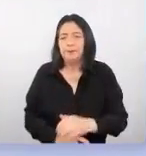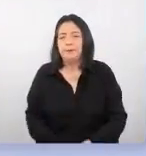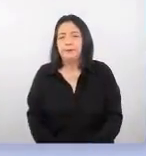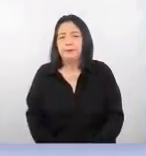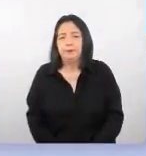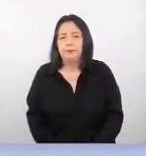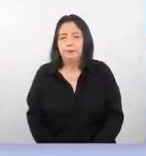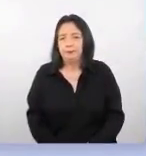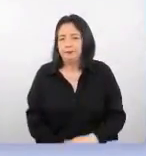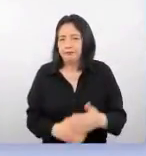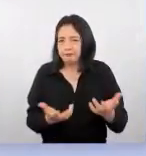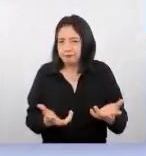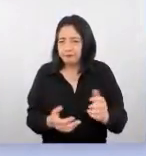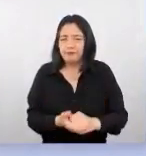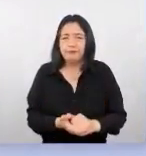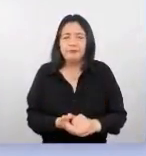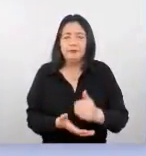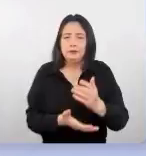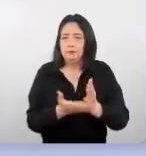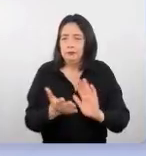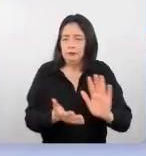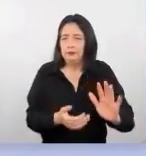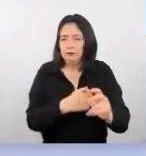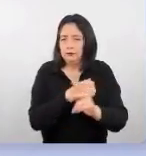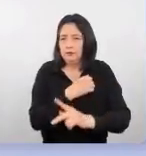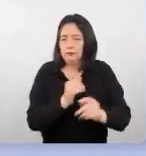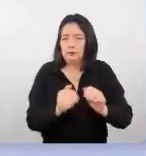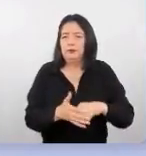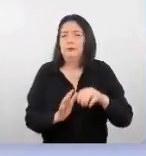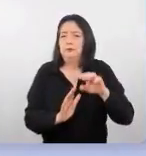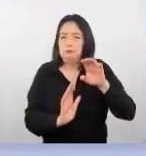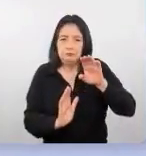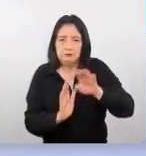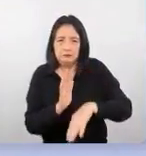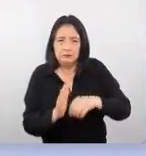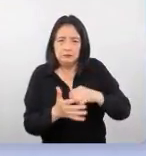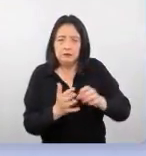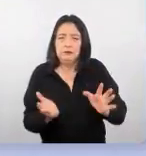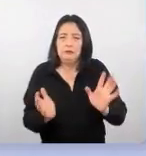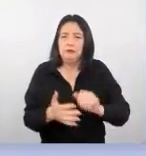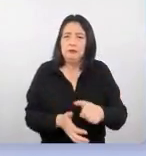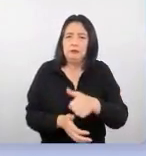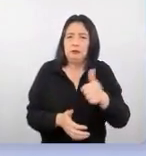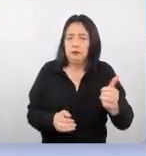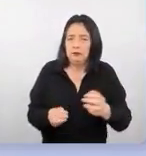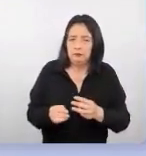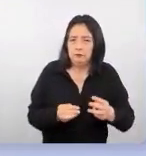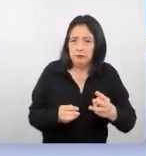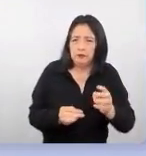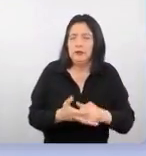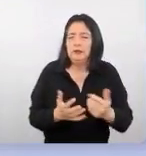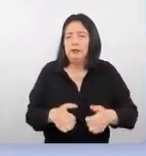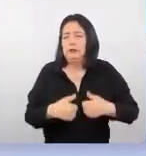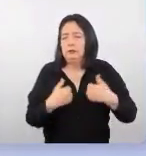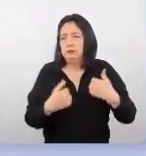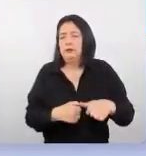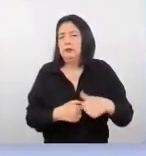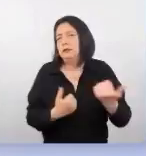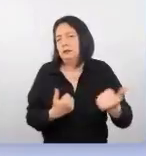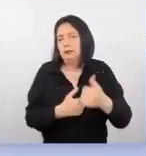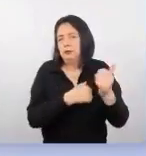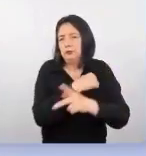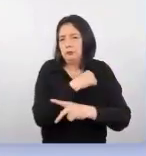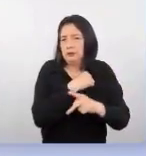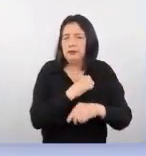De hecho, es la parte del país que está menos expuesta a otros estilos de vida del extranjero, entonces,